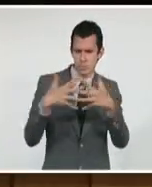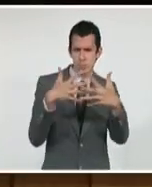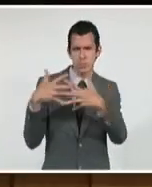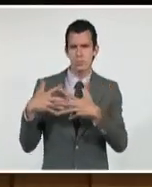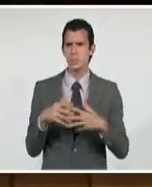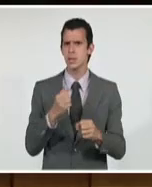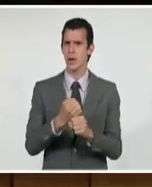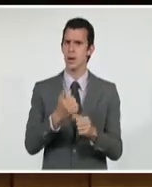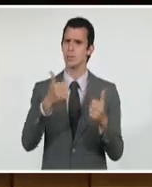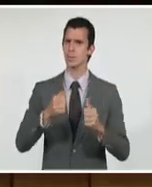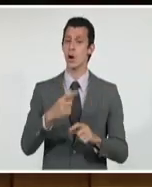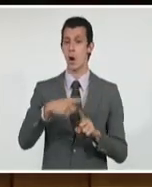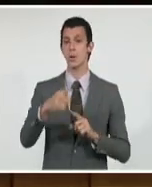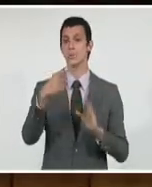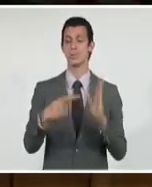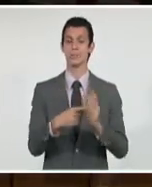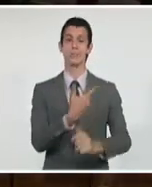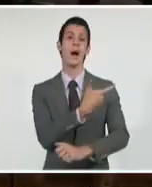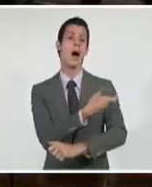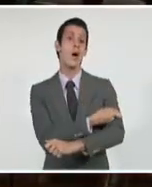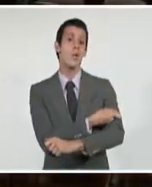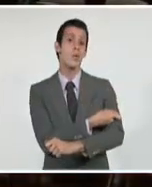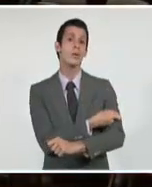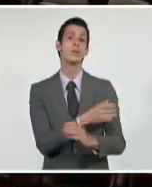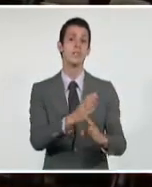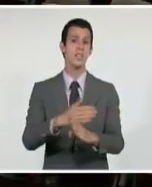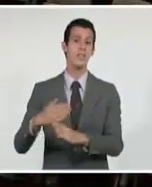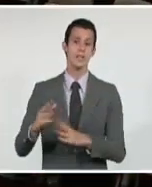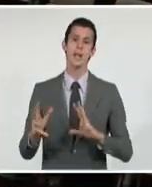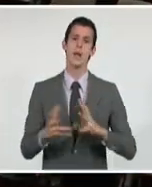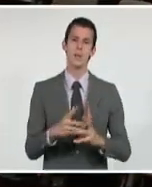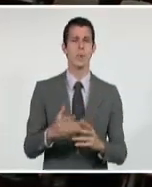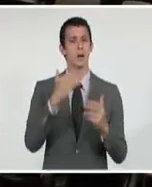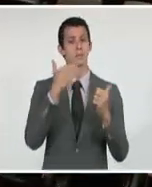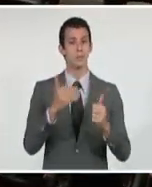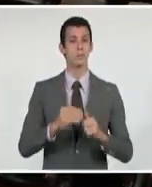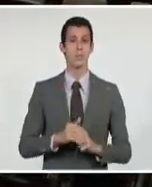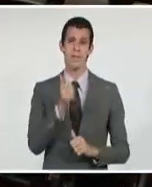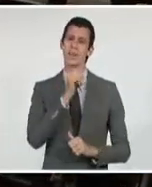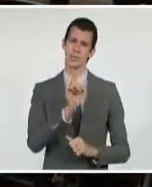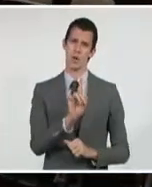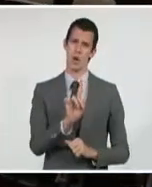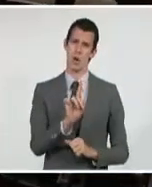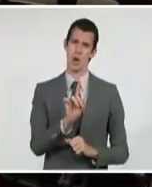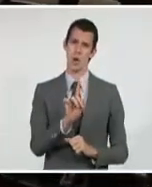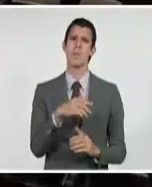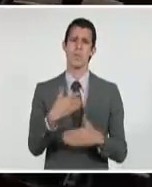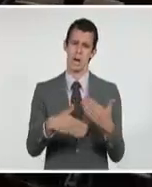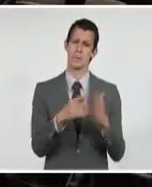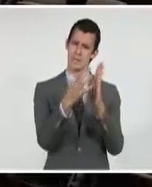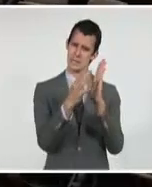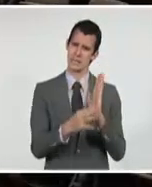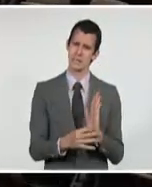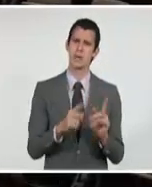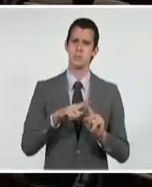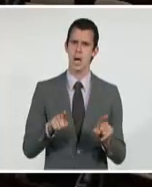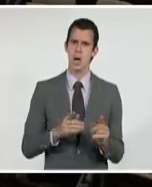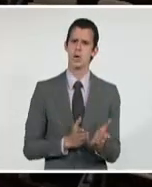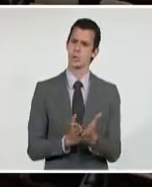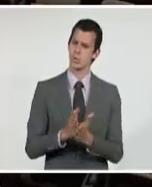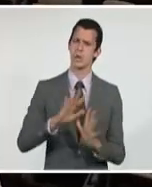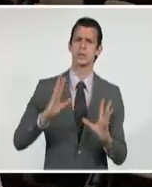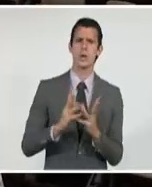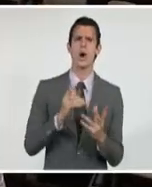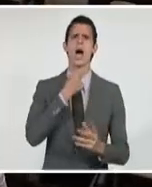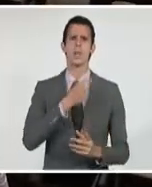sobre la implementación de la tarea de ordenamiento, de la cual dijo, no ha estado exenta de problemas en su implementación, pero seguiremos haciendo los